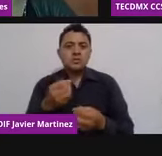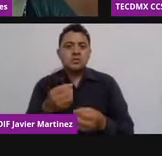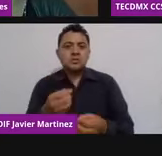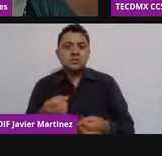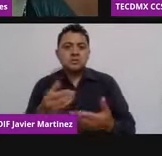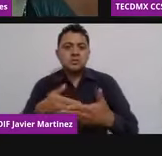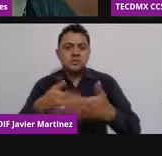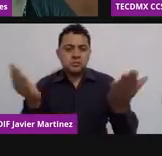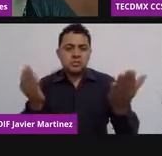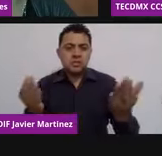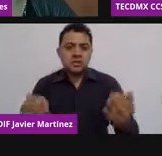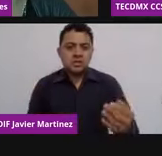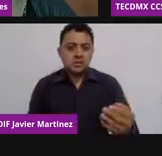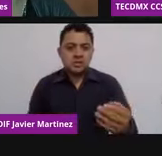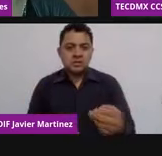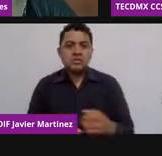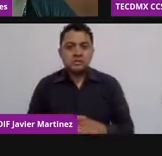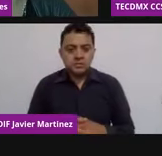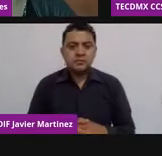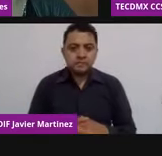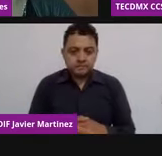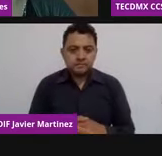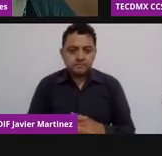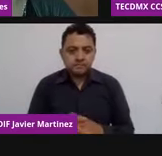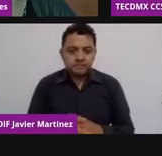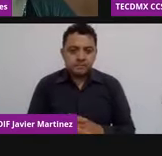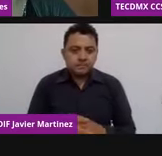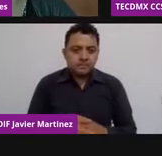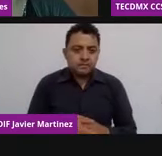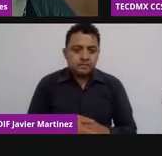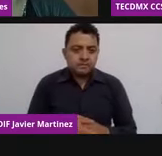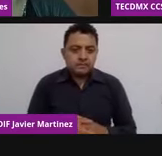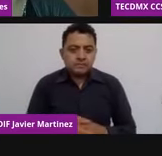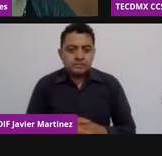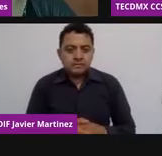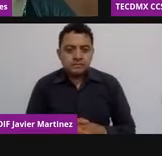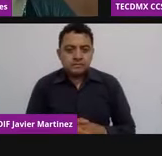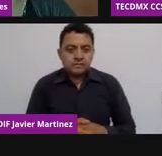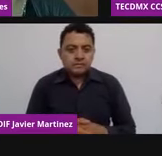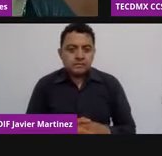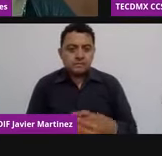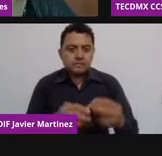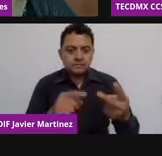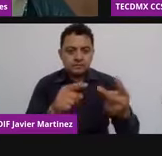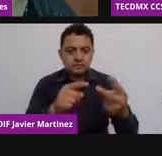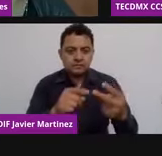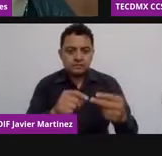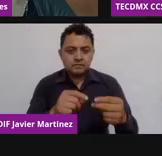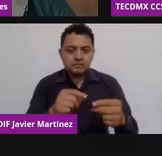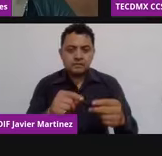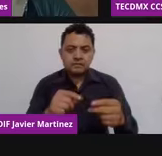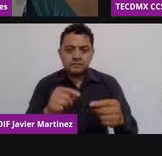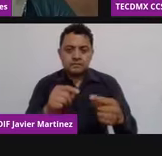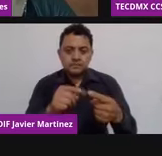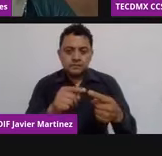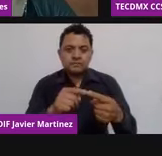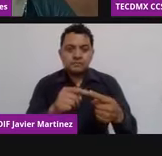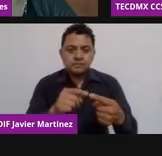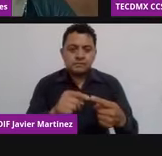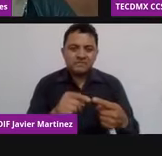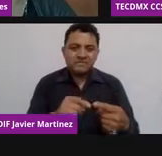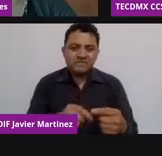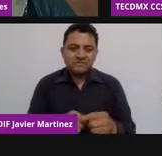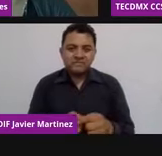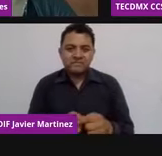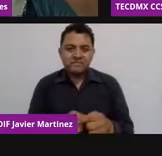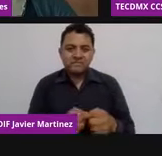comparten para tener una para ser influentes y finalmente también te generan contenido entonces yo creo que